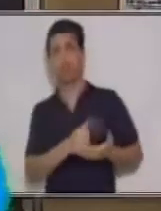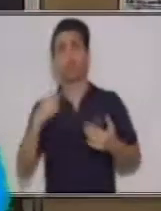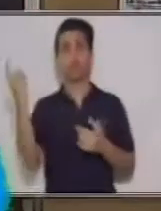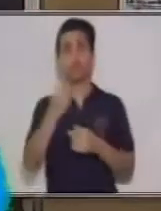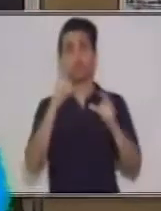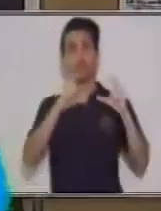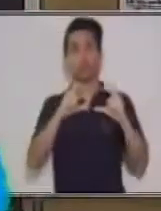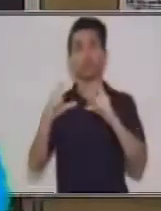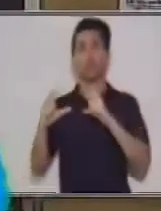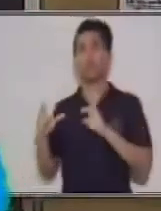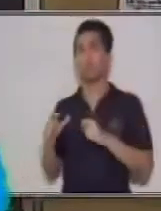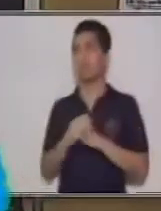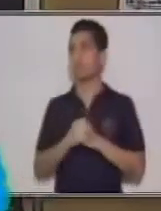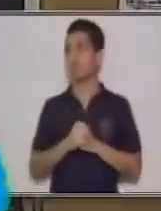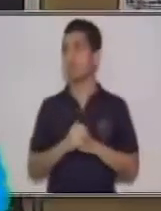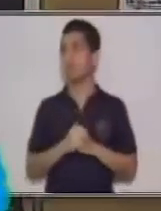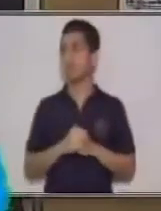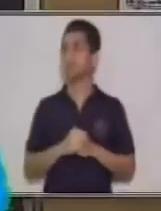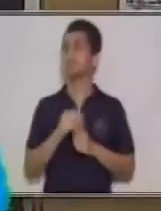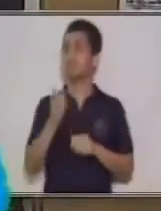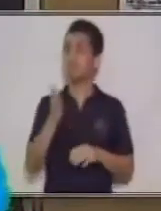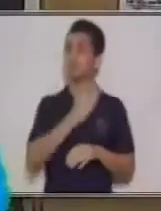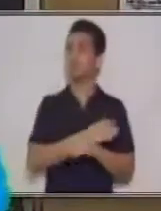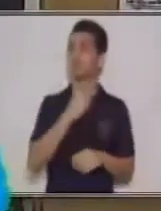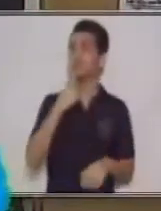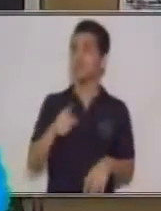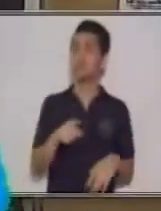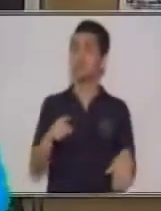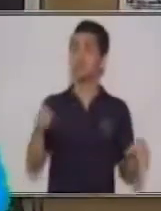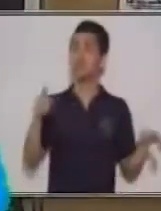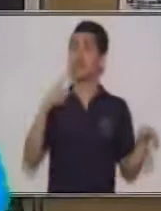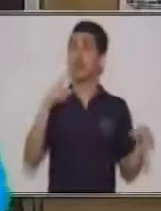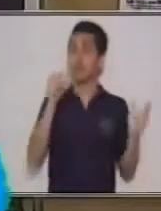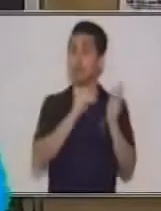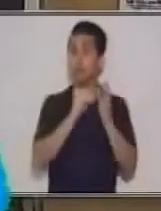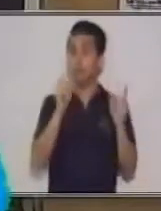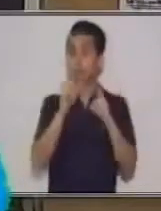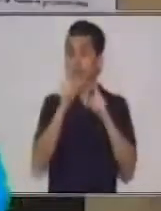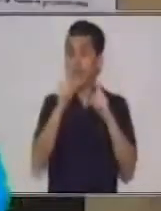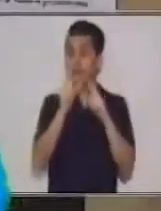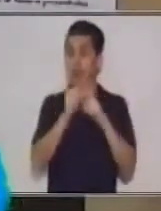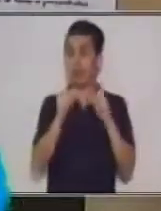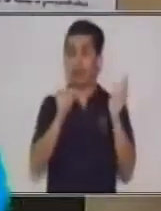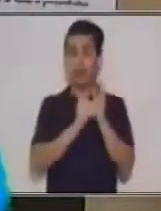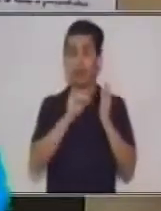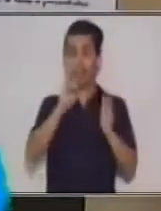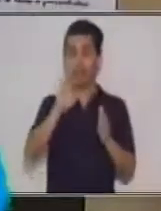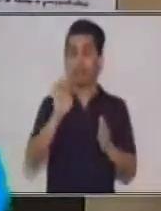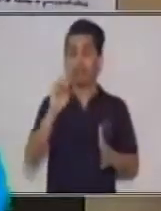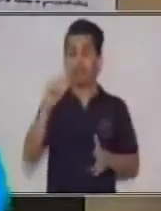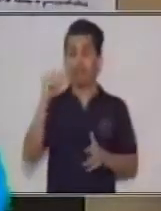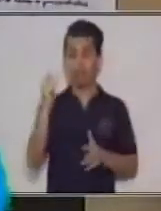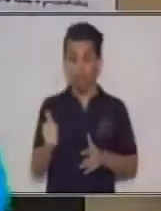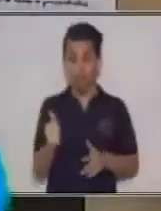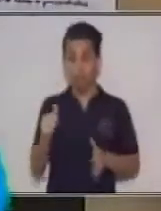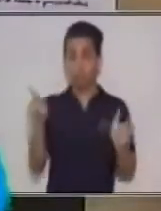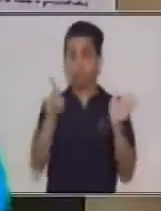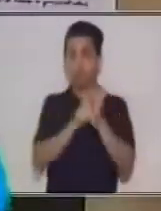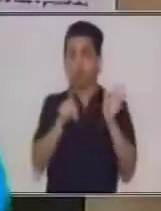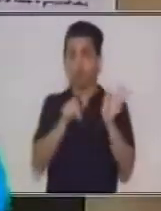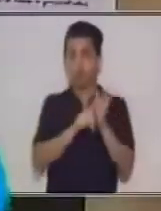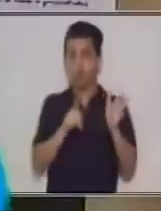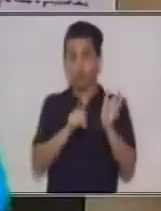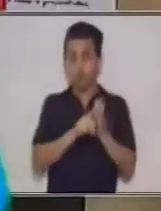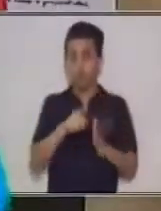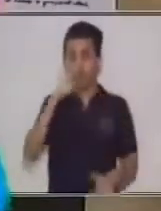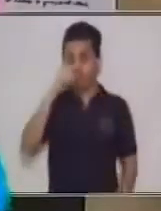De contacto. Queda prohibido terminantemente. Recuerde que el de contacto o la función fática es el que